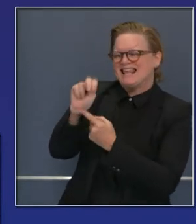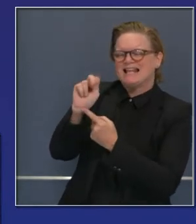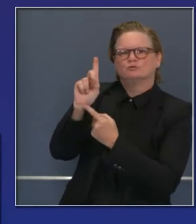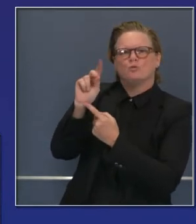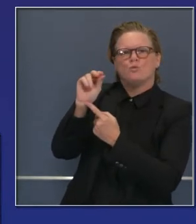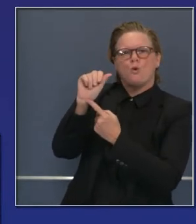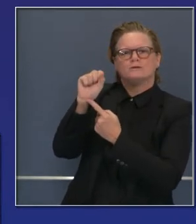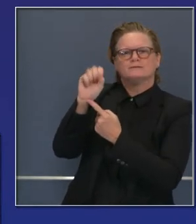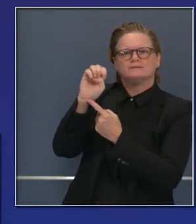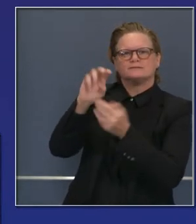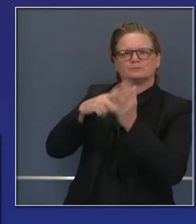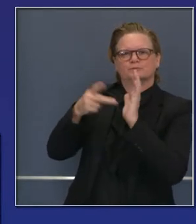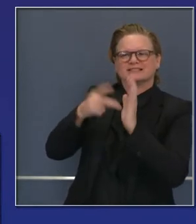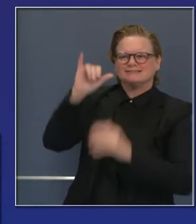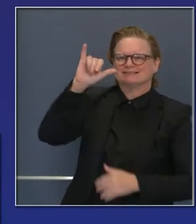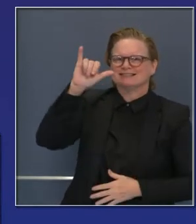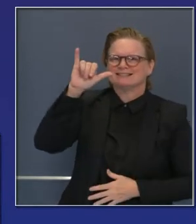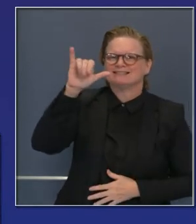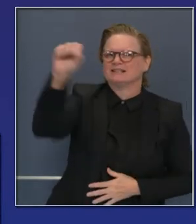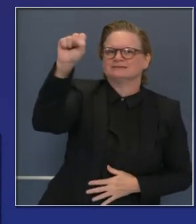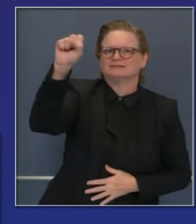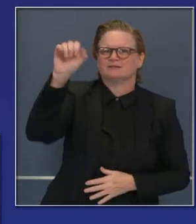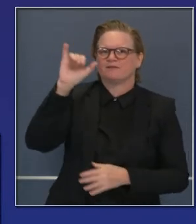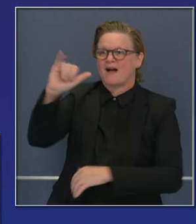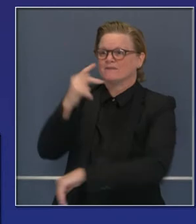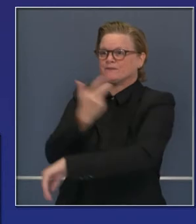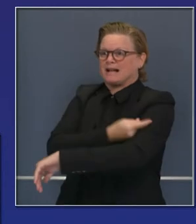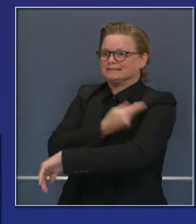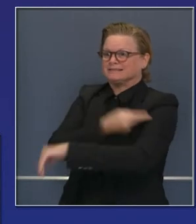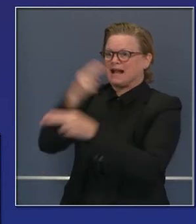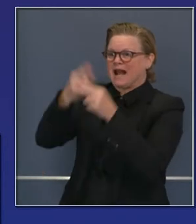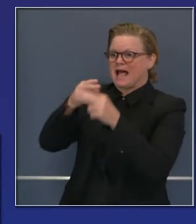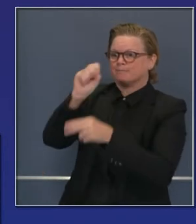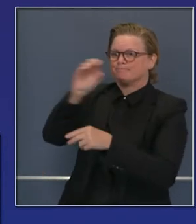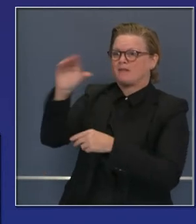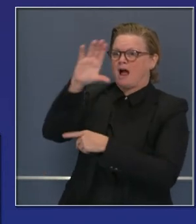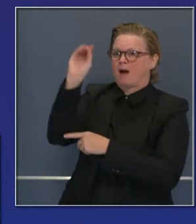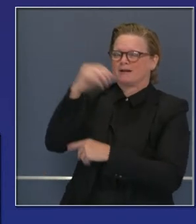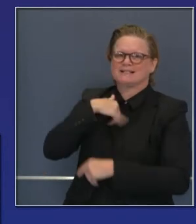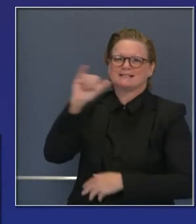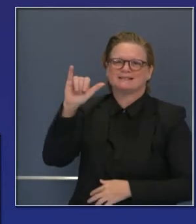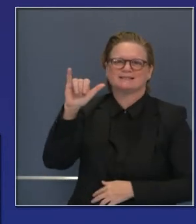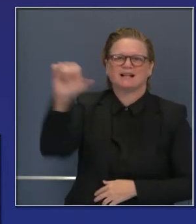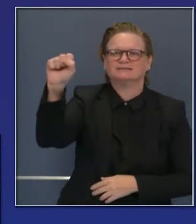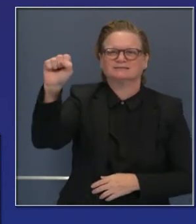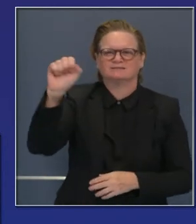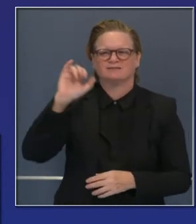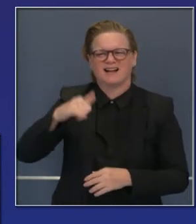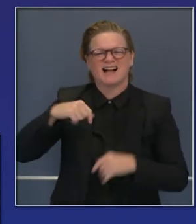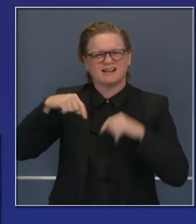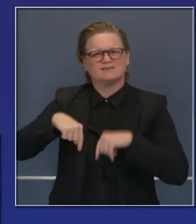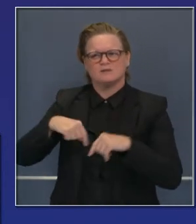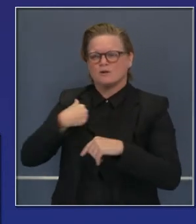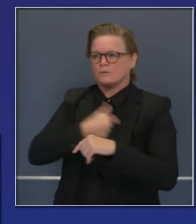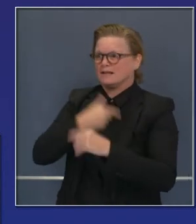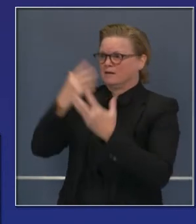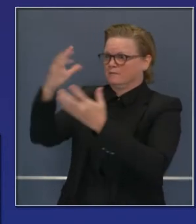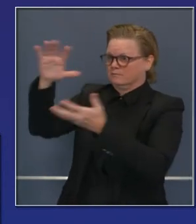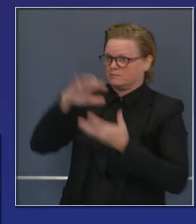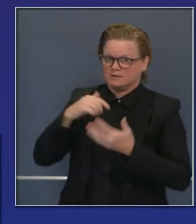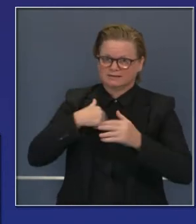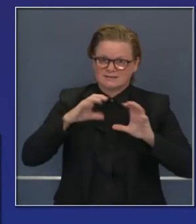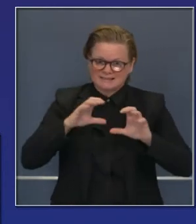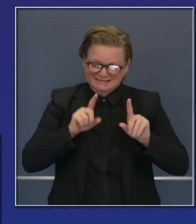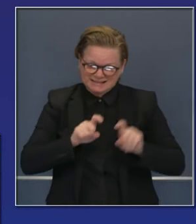tomarían, que pedirían que sus familias tomen para que este sello de aprobación sea fuerte y que los californianos puedan